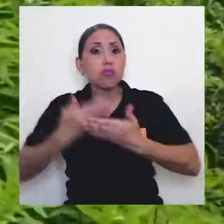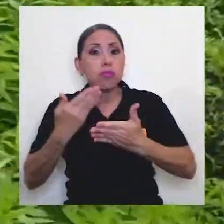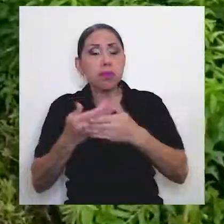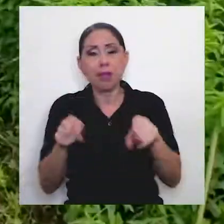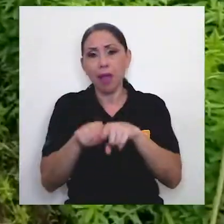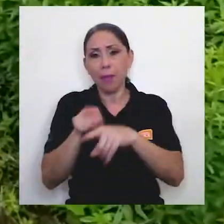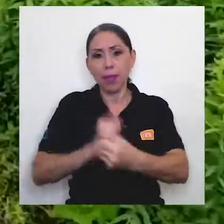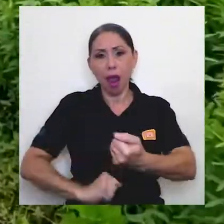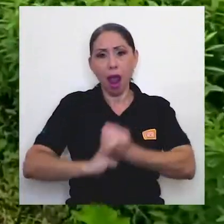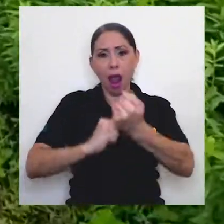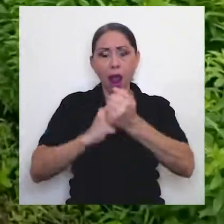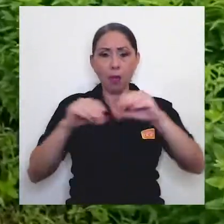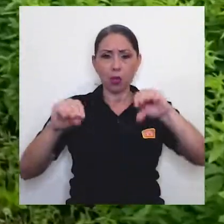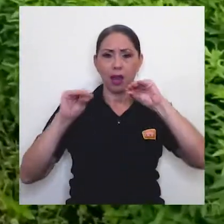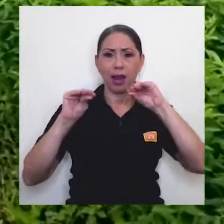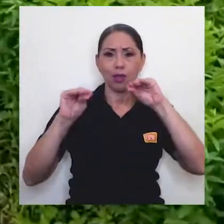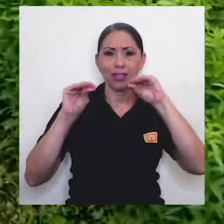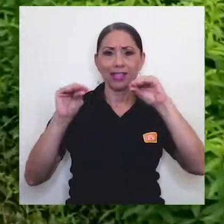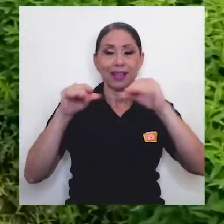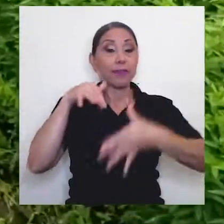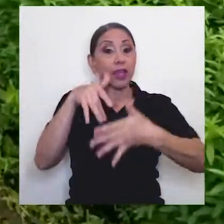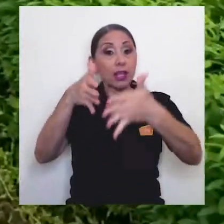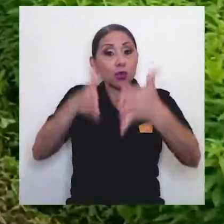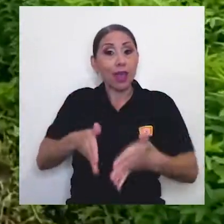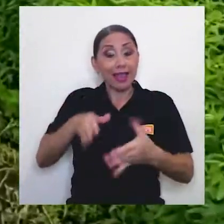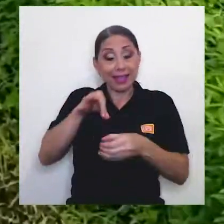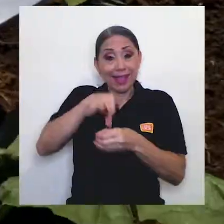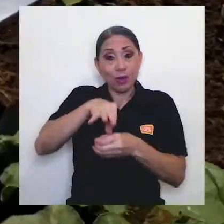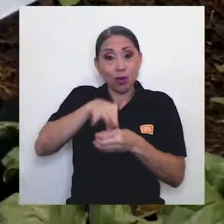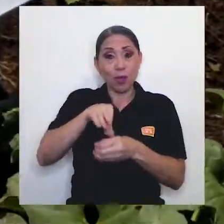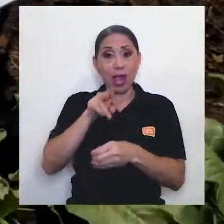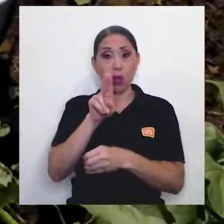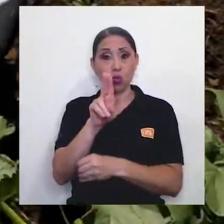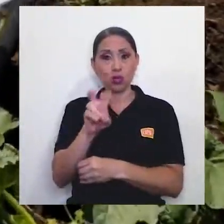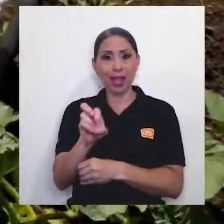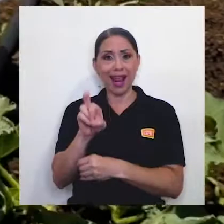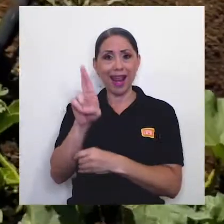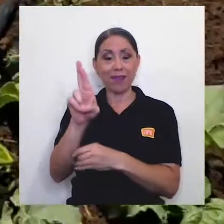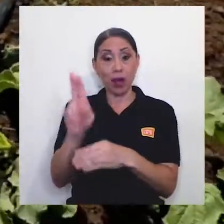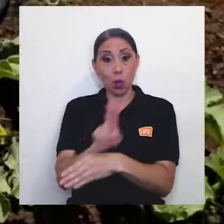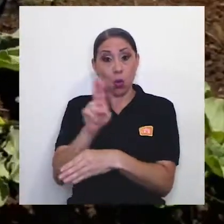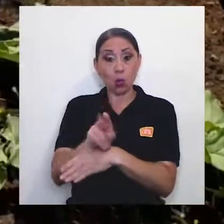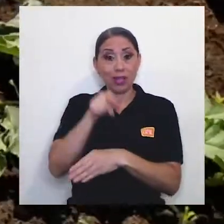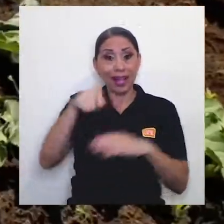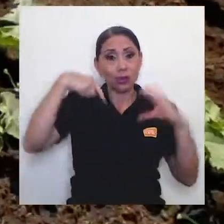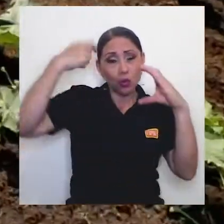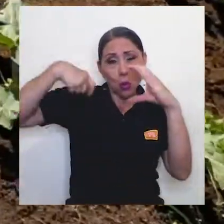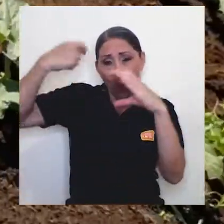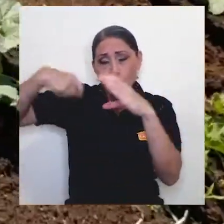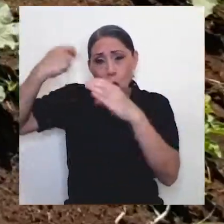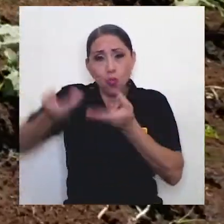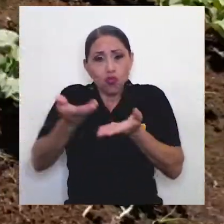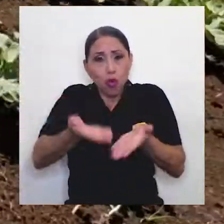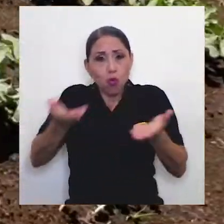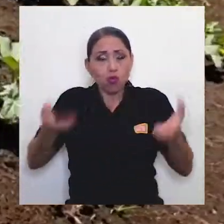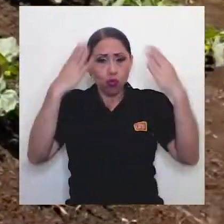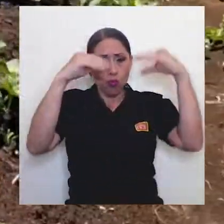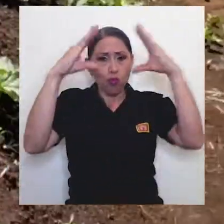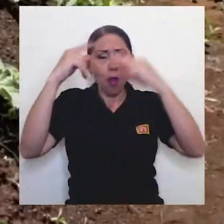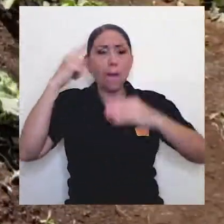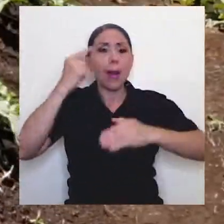docencia porque los estudiantes de agronomía de la UCR hacen uso de estos recursos para su proceso de